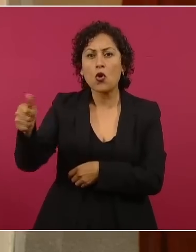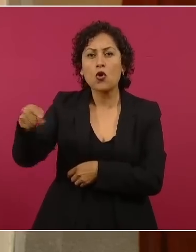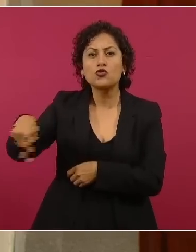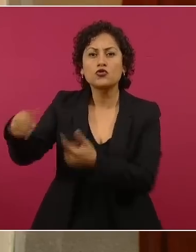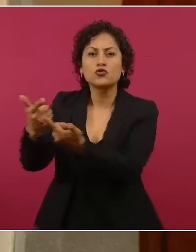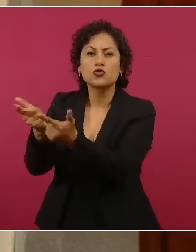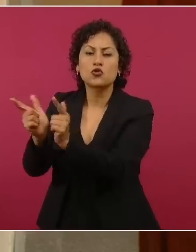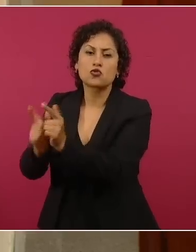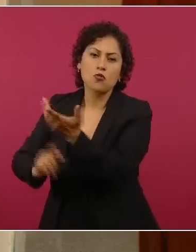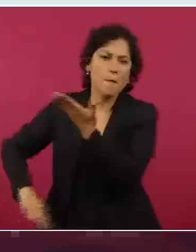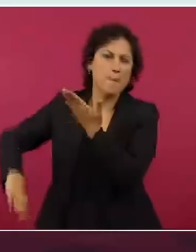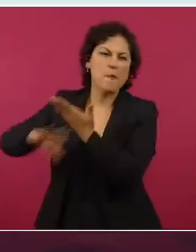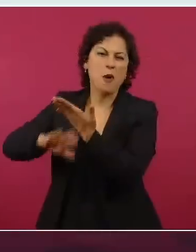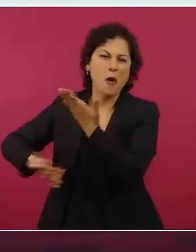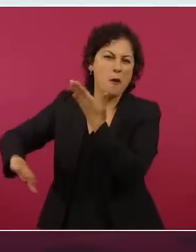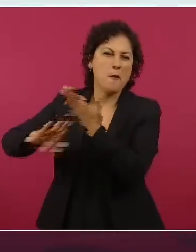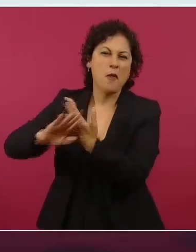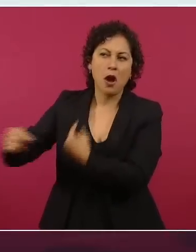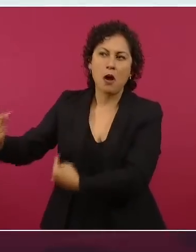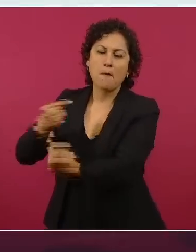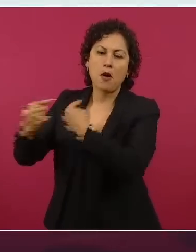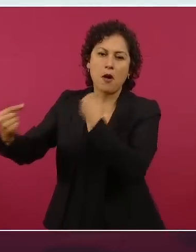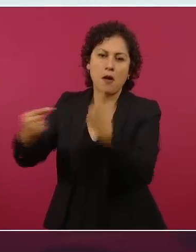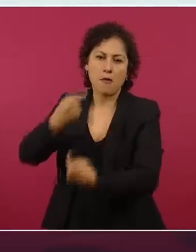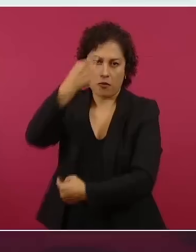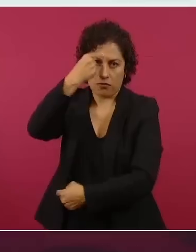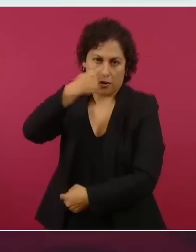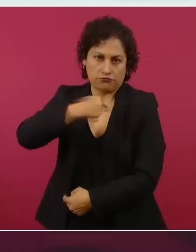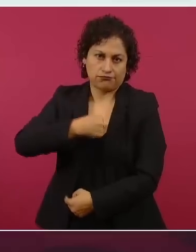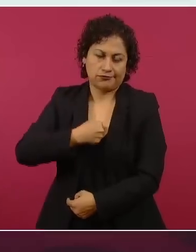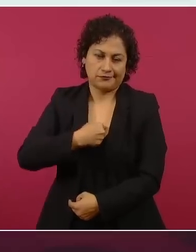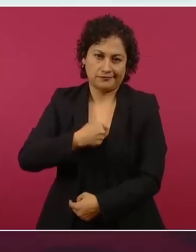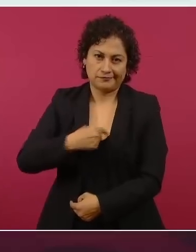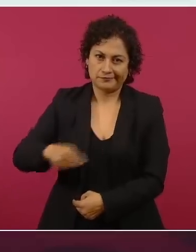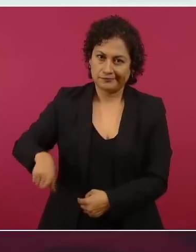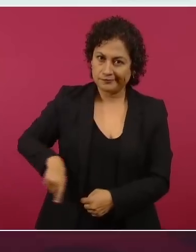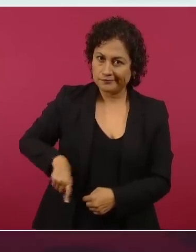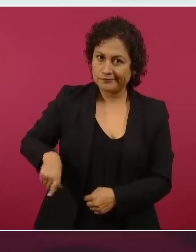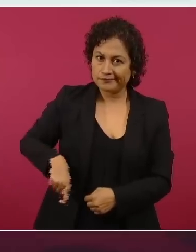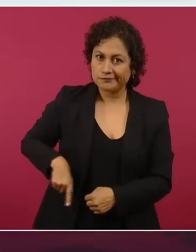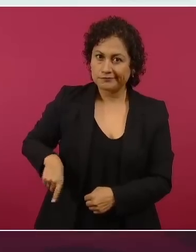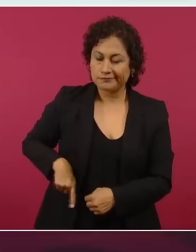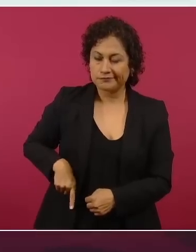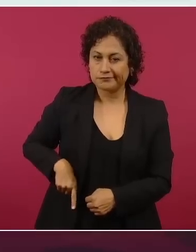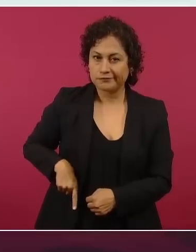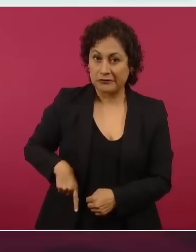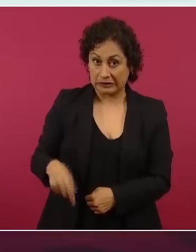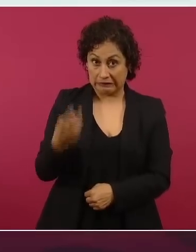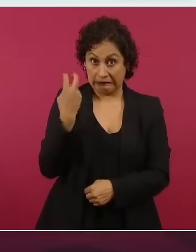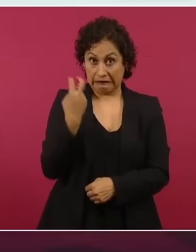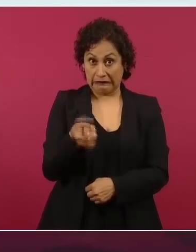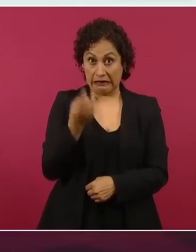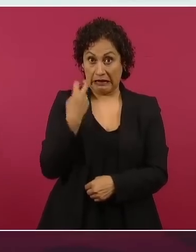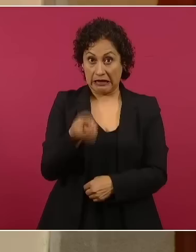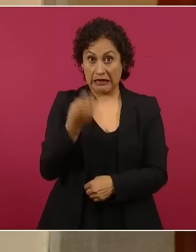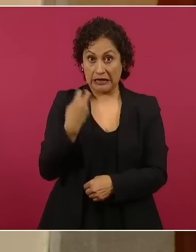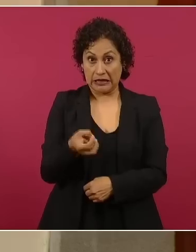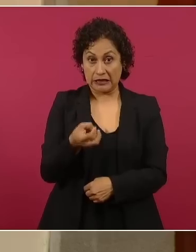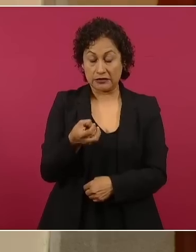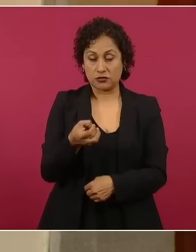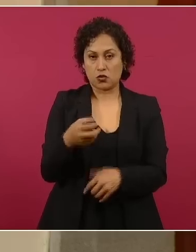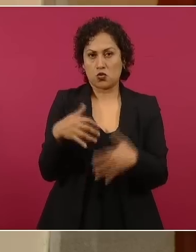represento, lo cual es a todas luces un acto